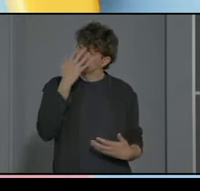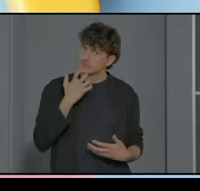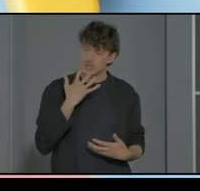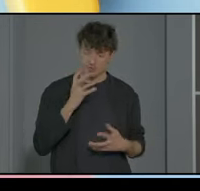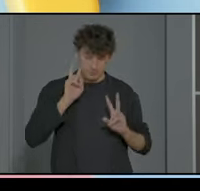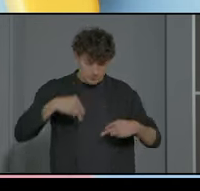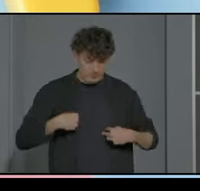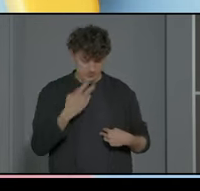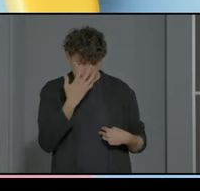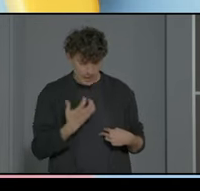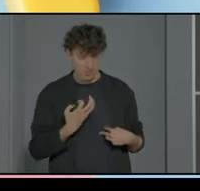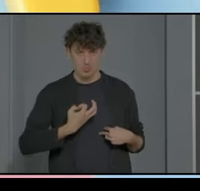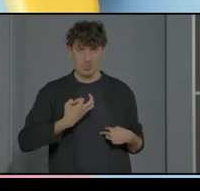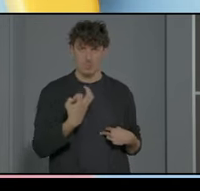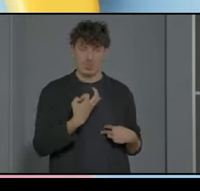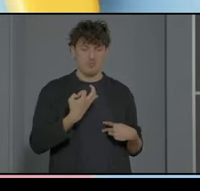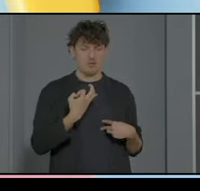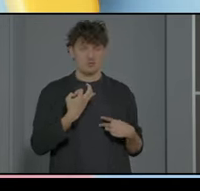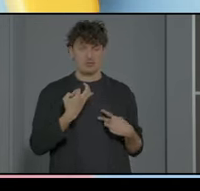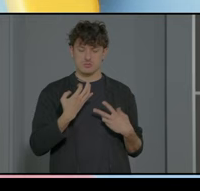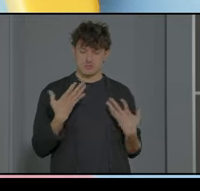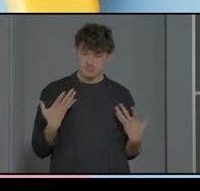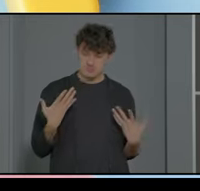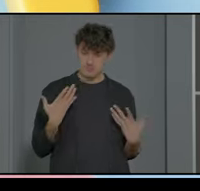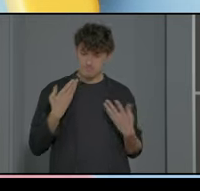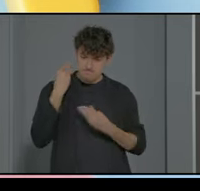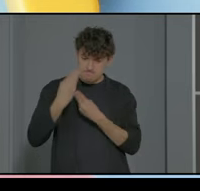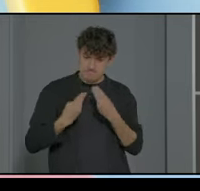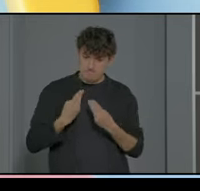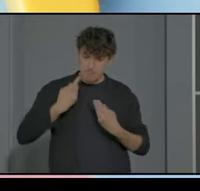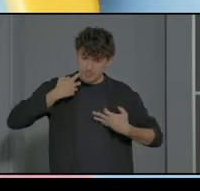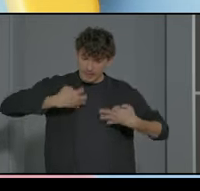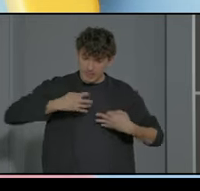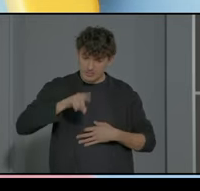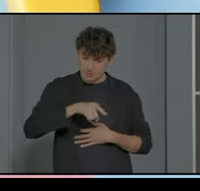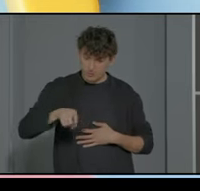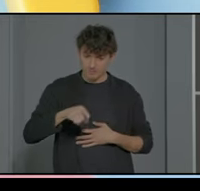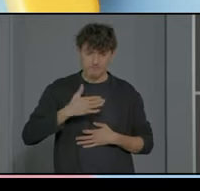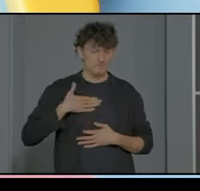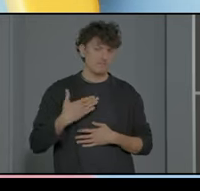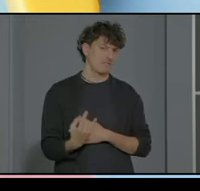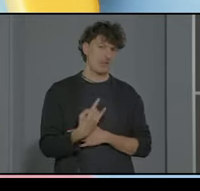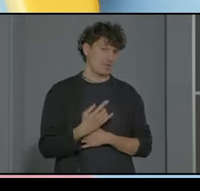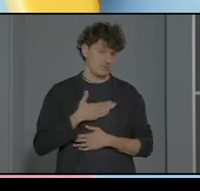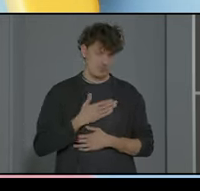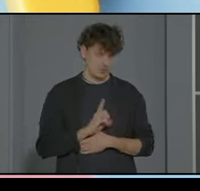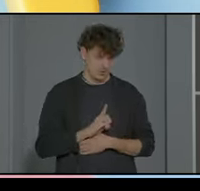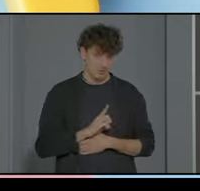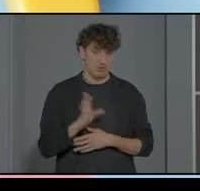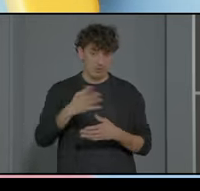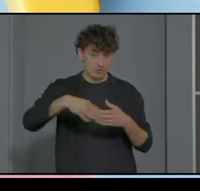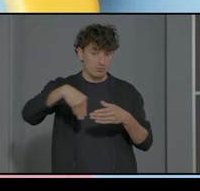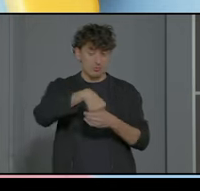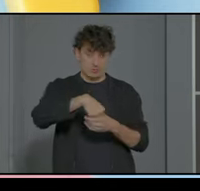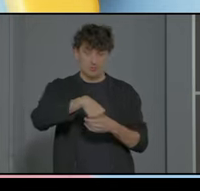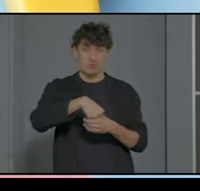mismos tenemos que tener un espíritu crítico grande si no nos estamos engañando realmente la inclusión es mucho más que estén presentes es